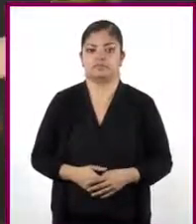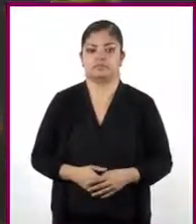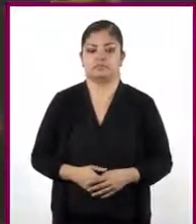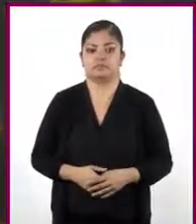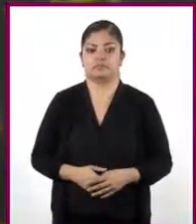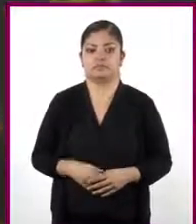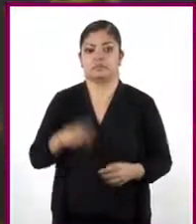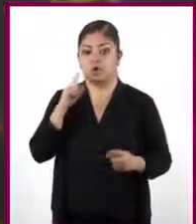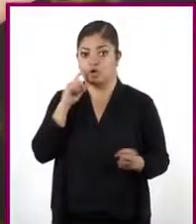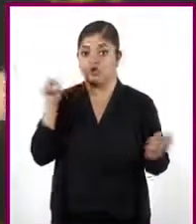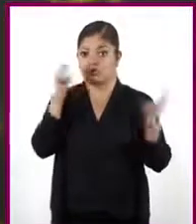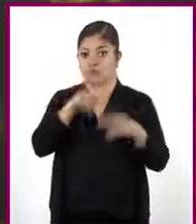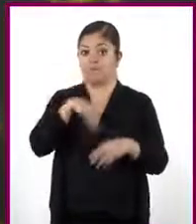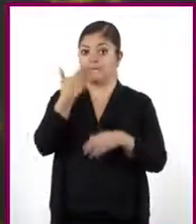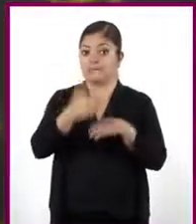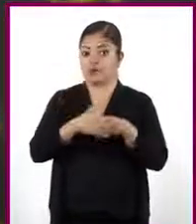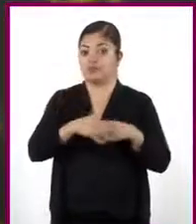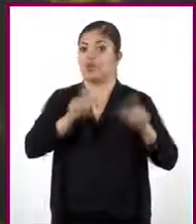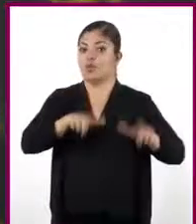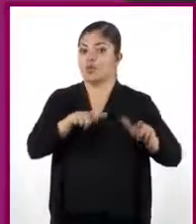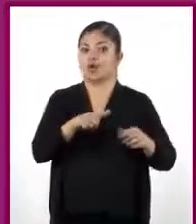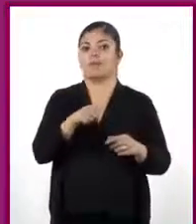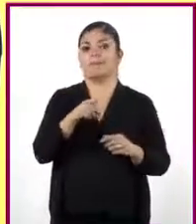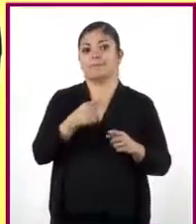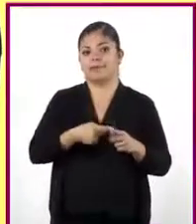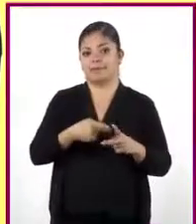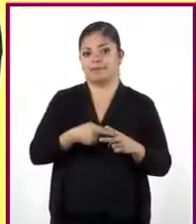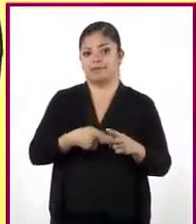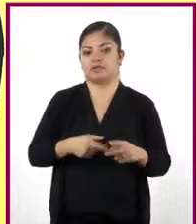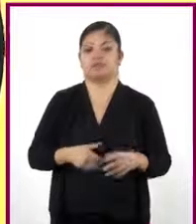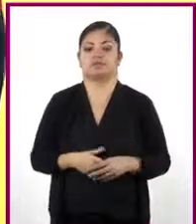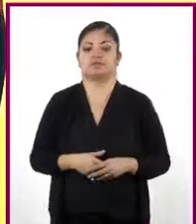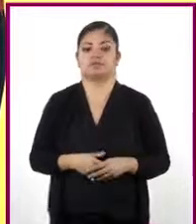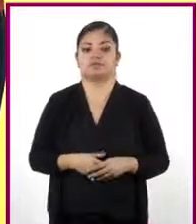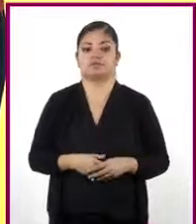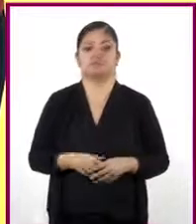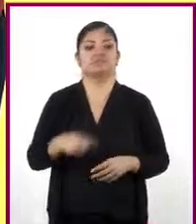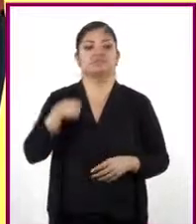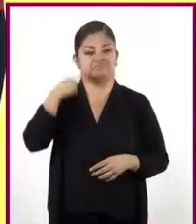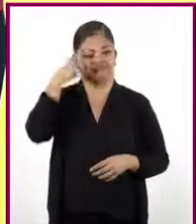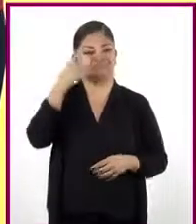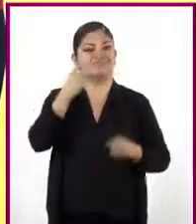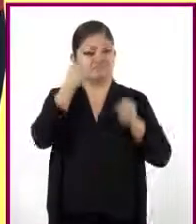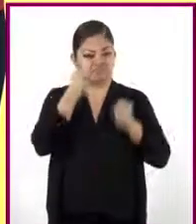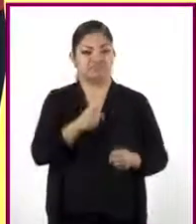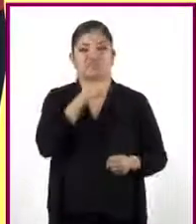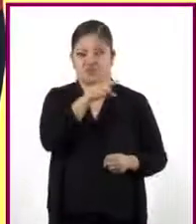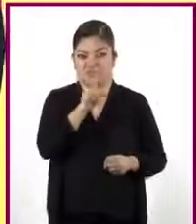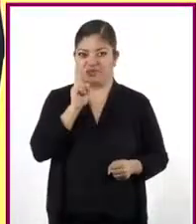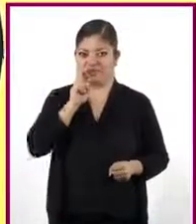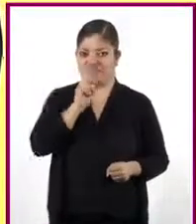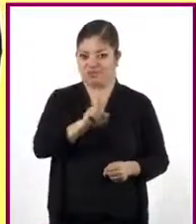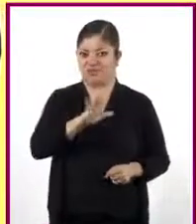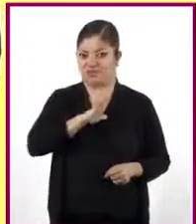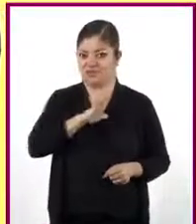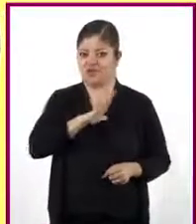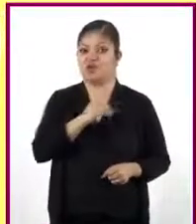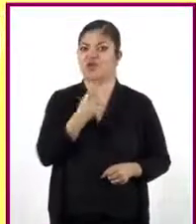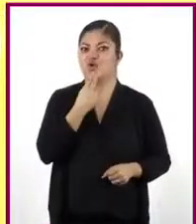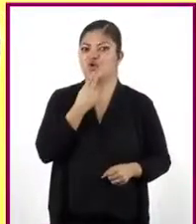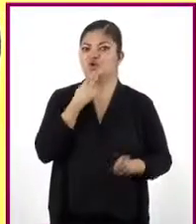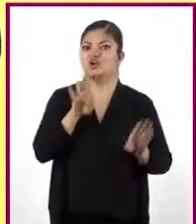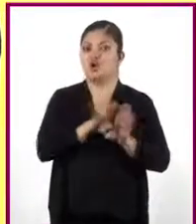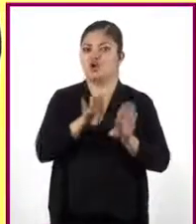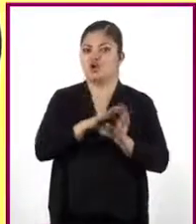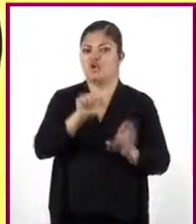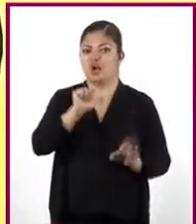Nos vemos en el próximo blog de las matemáticas. Seguramente se dieron cuenta de la forma en que se usa el